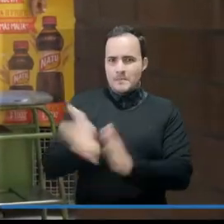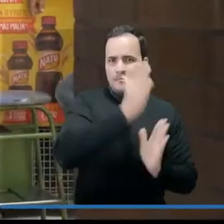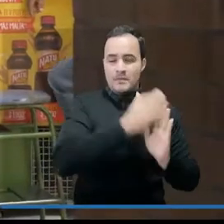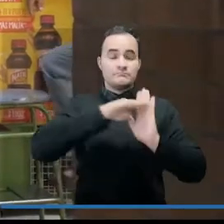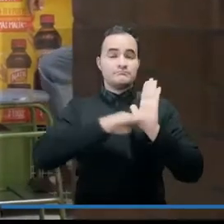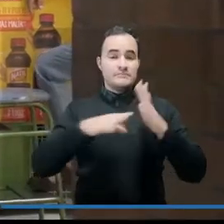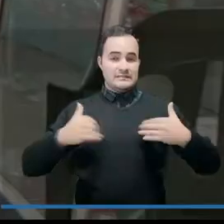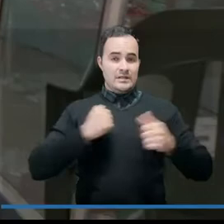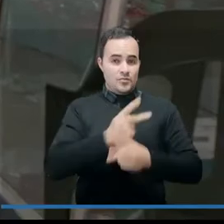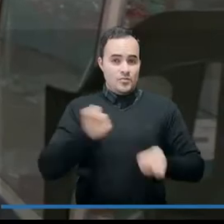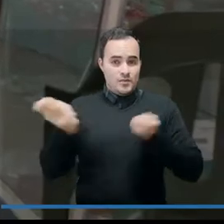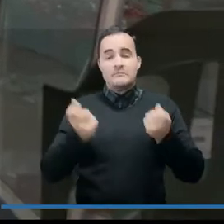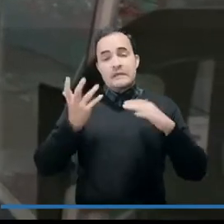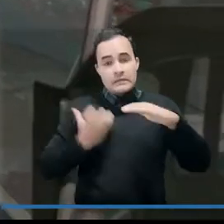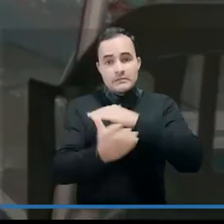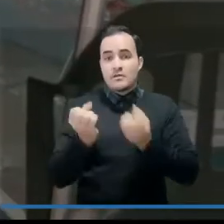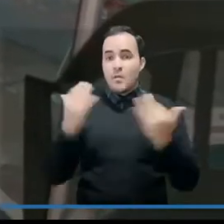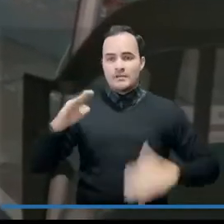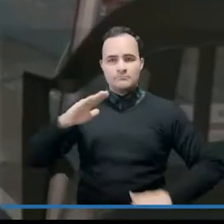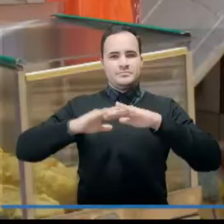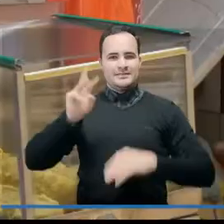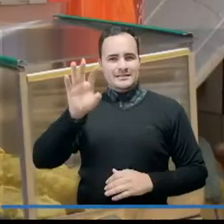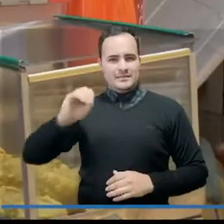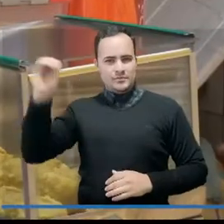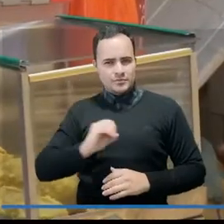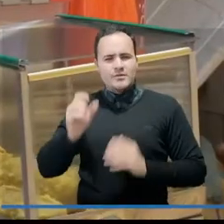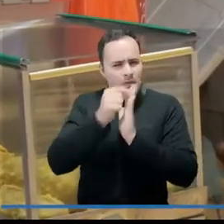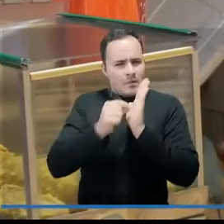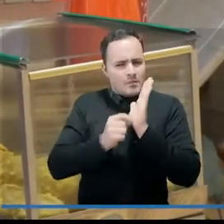un foro del 30% de las personas que pueden ingresar al centro comercial.